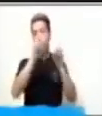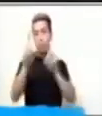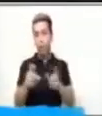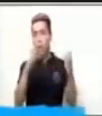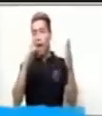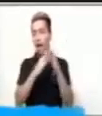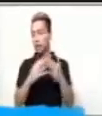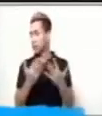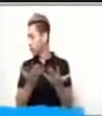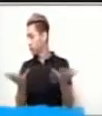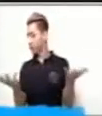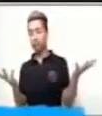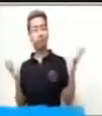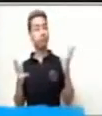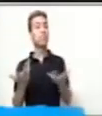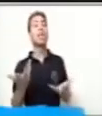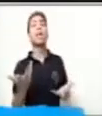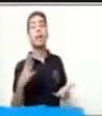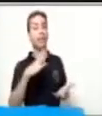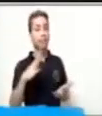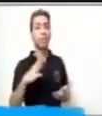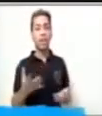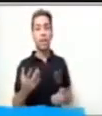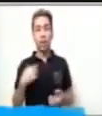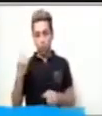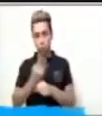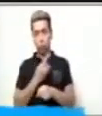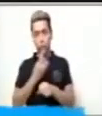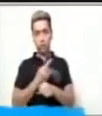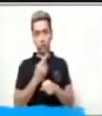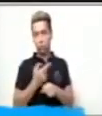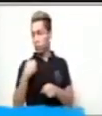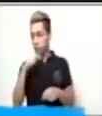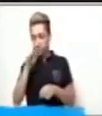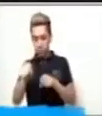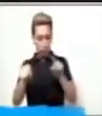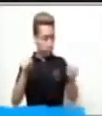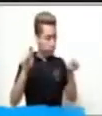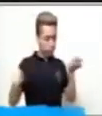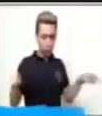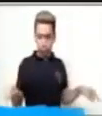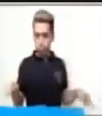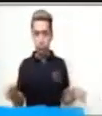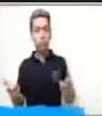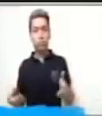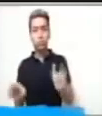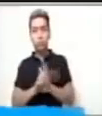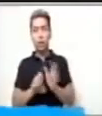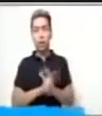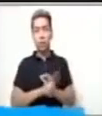alrededor. Por ejemplo,